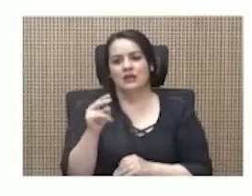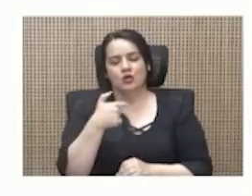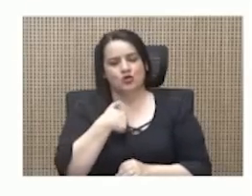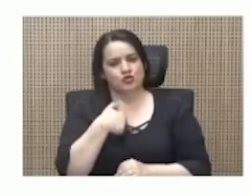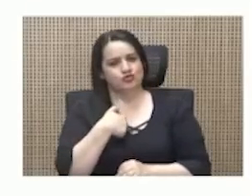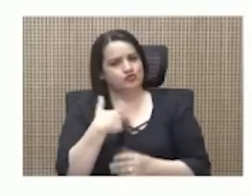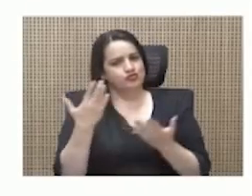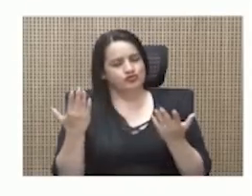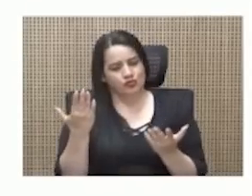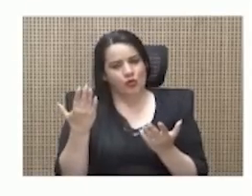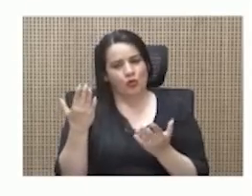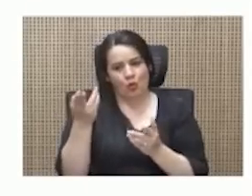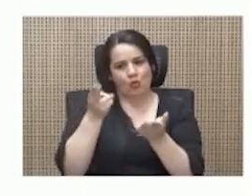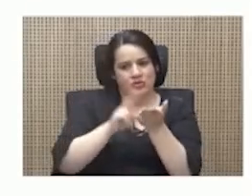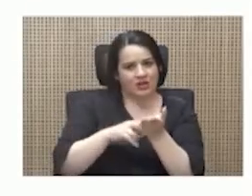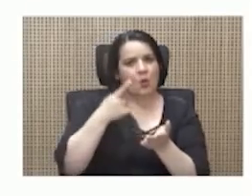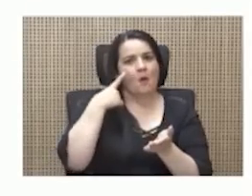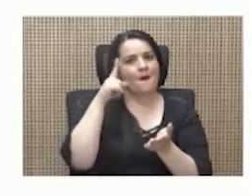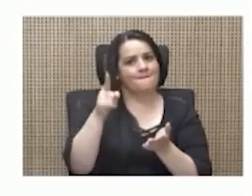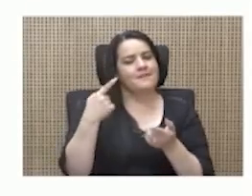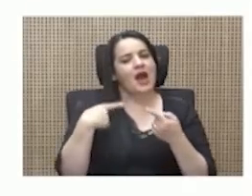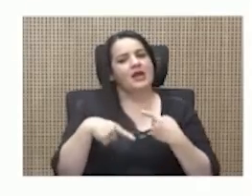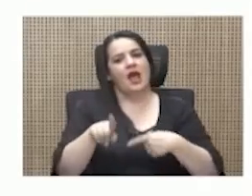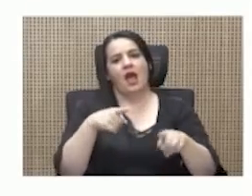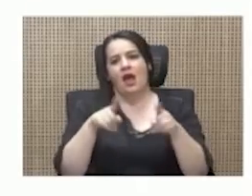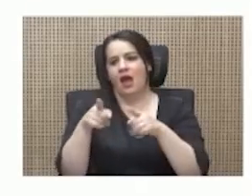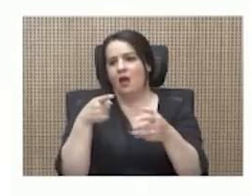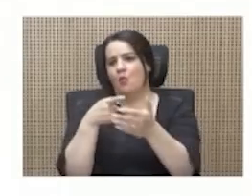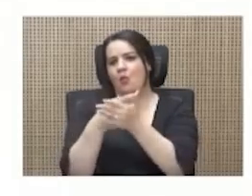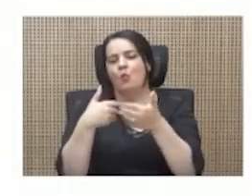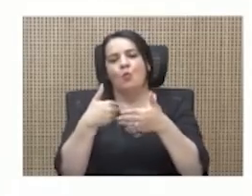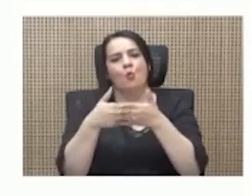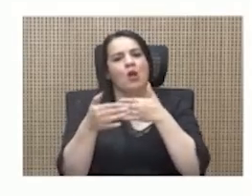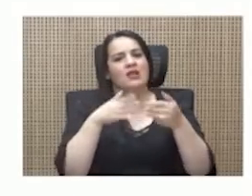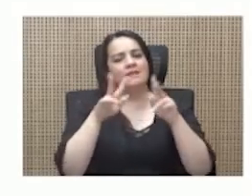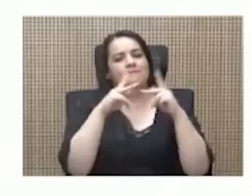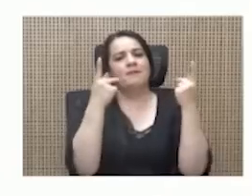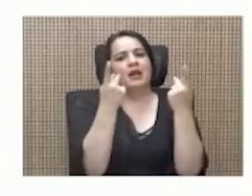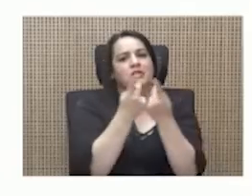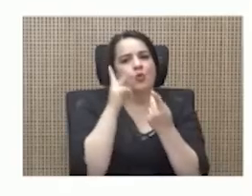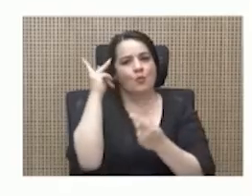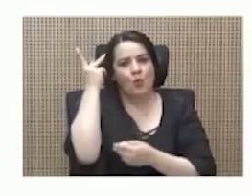cualquier partido político, cualquier diputado y a partir de medios de comunicación que vienen contra de ella.